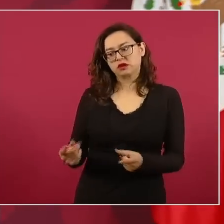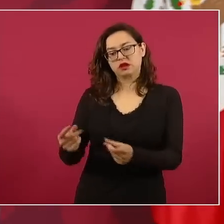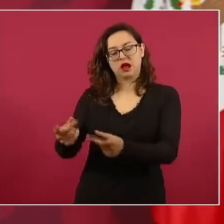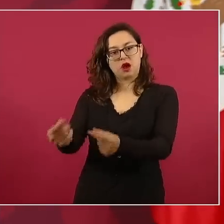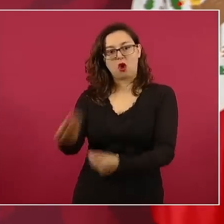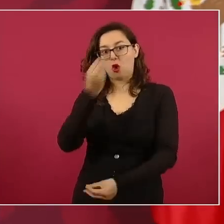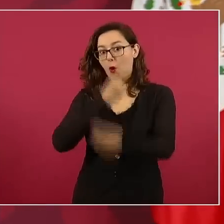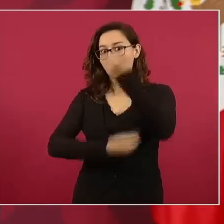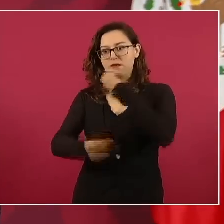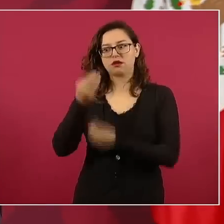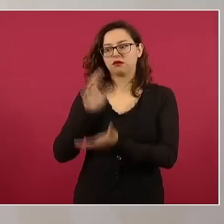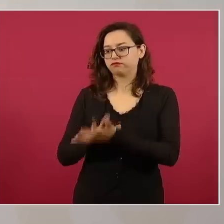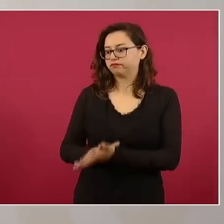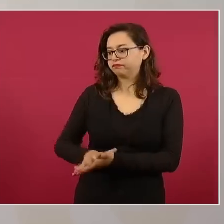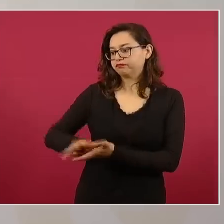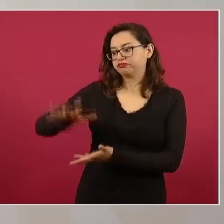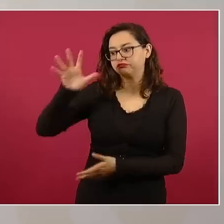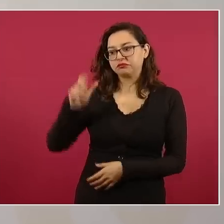fertilizantes